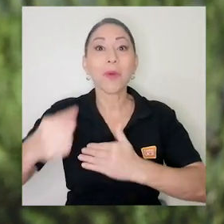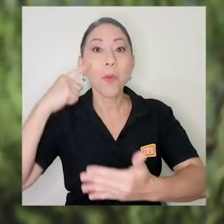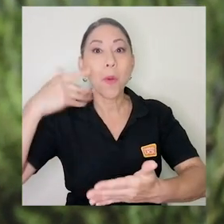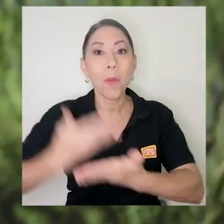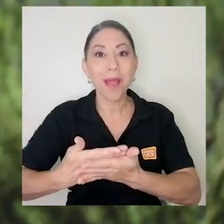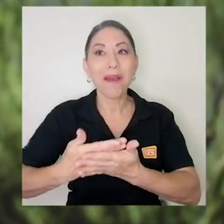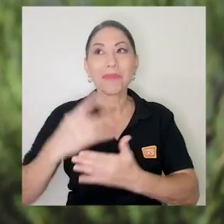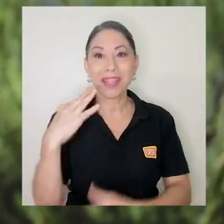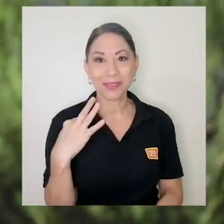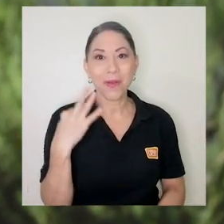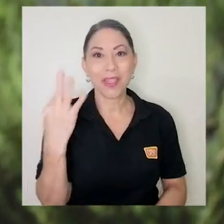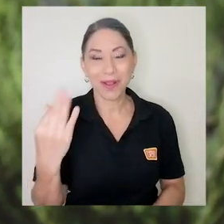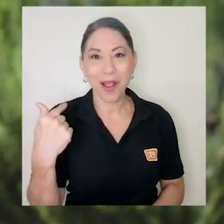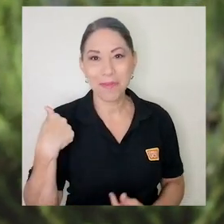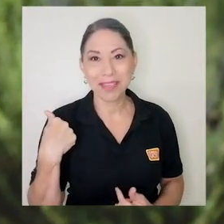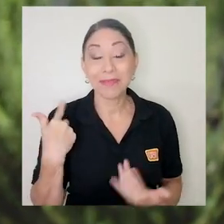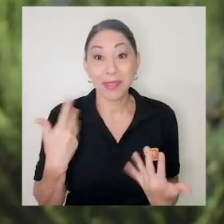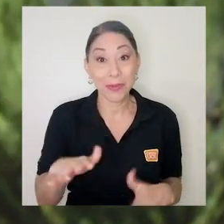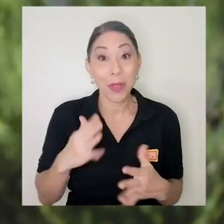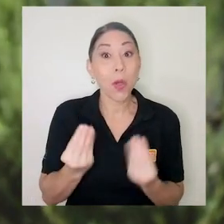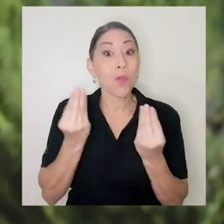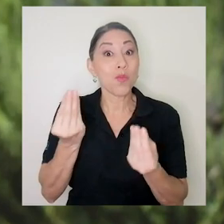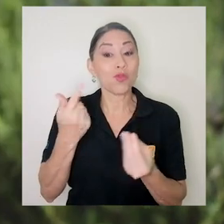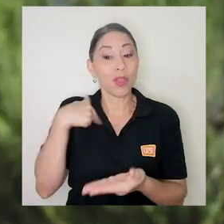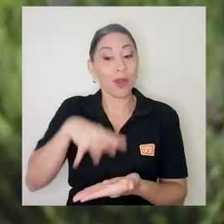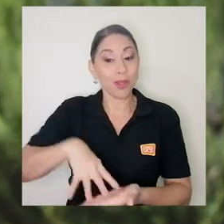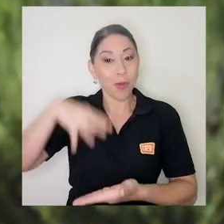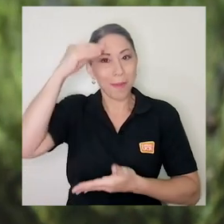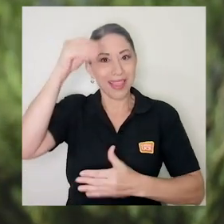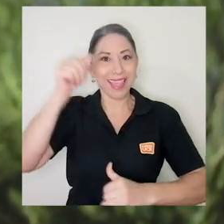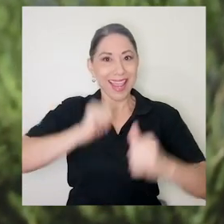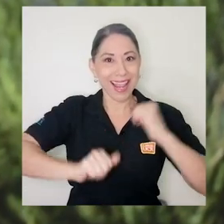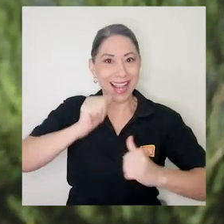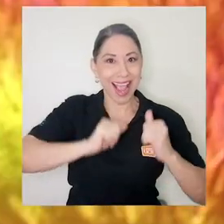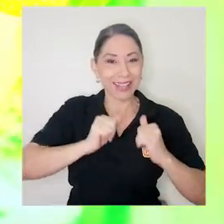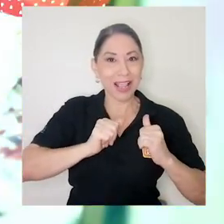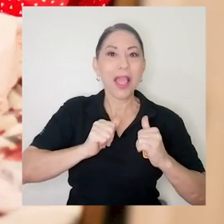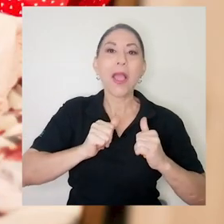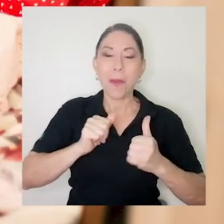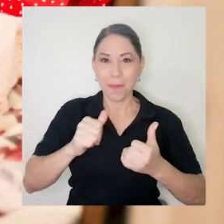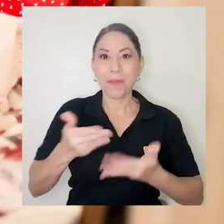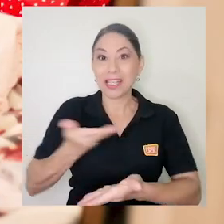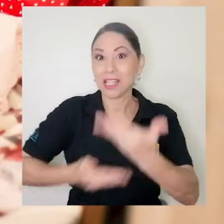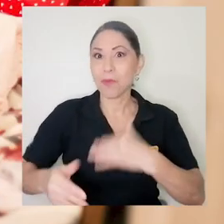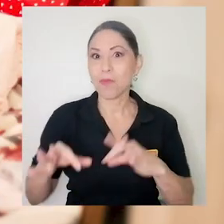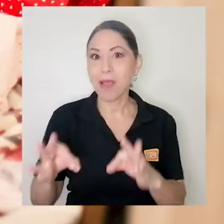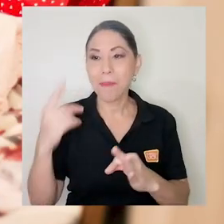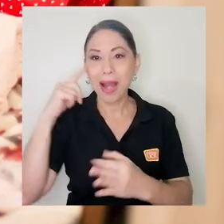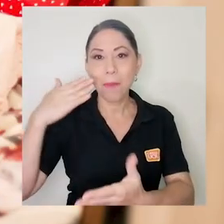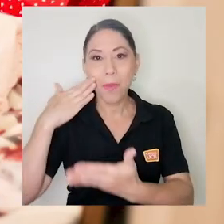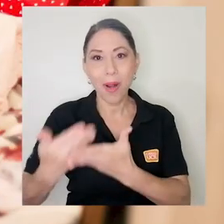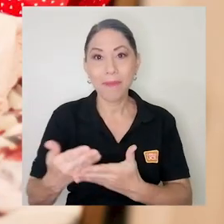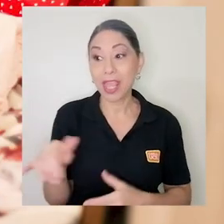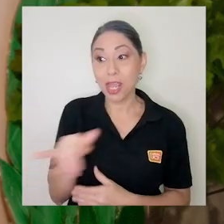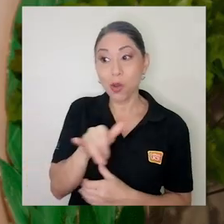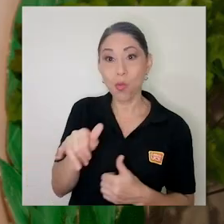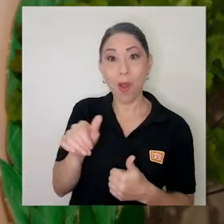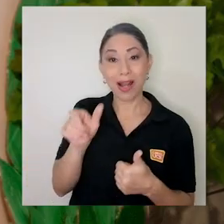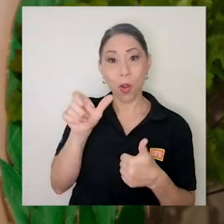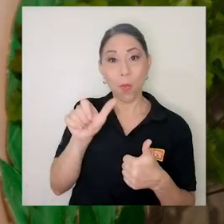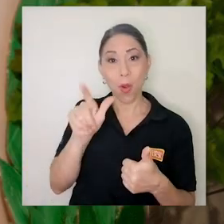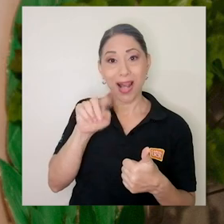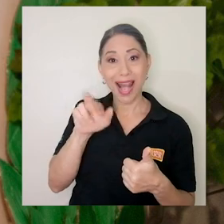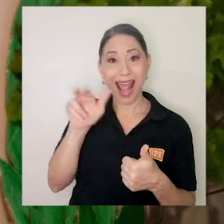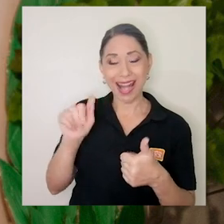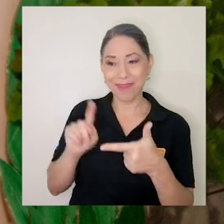escogieron y mucho de lo que aprendí en las clases de actuación me sirvió para el casting. Así como Lara y José, otros